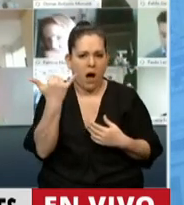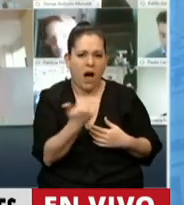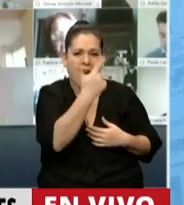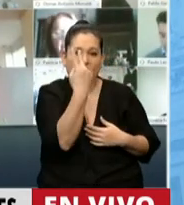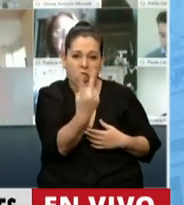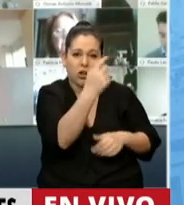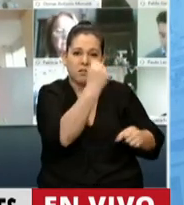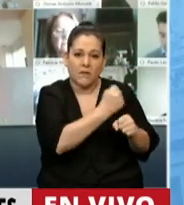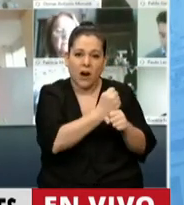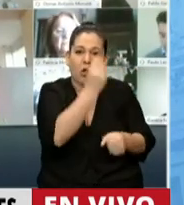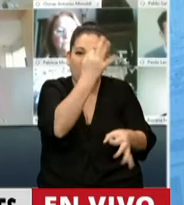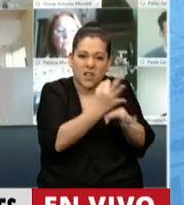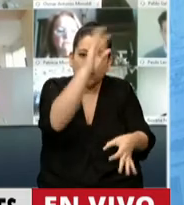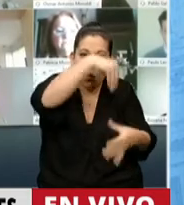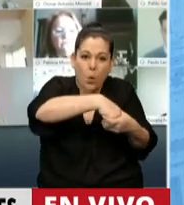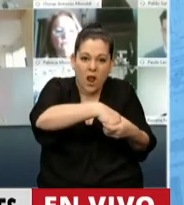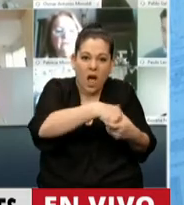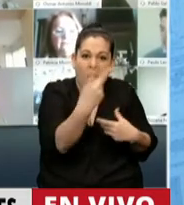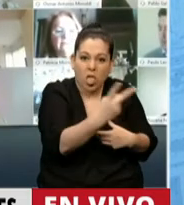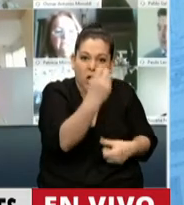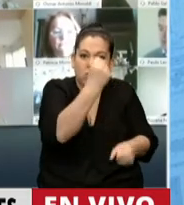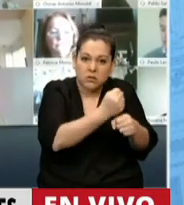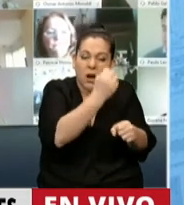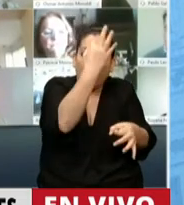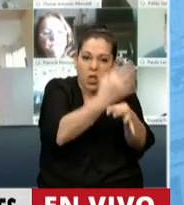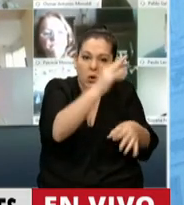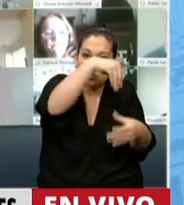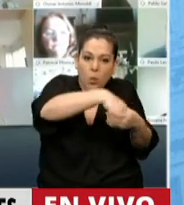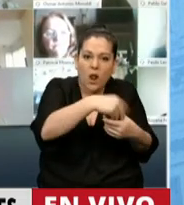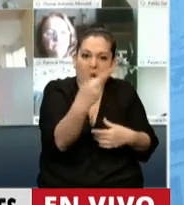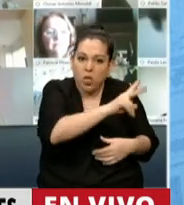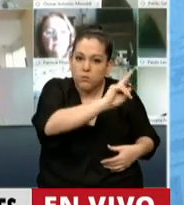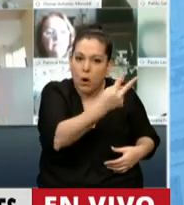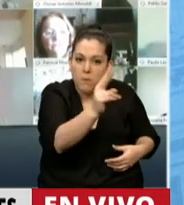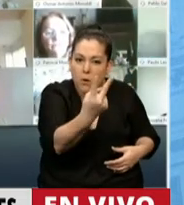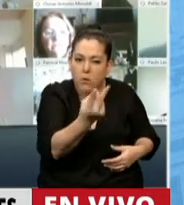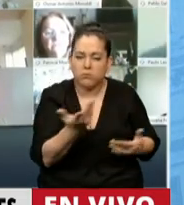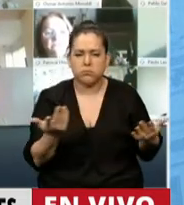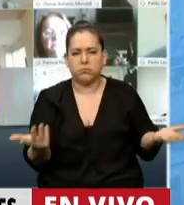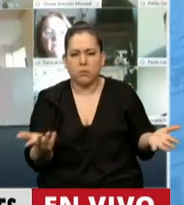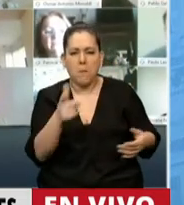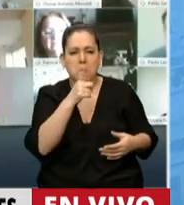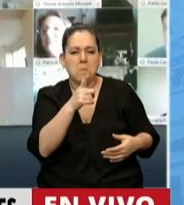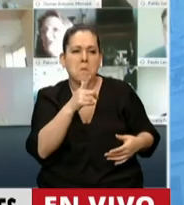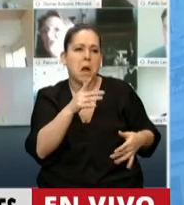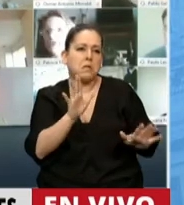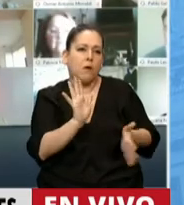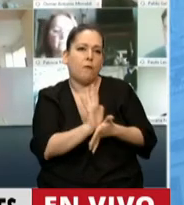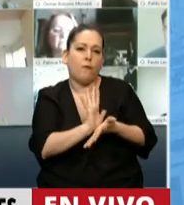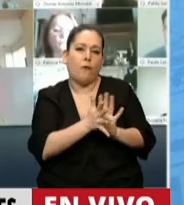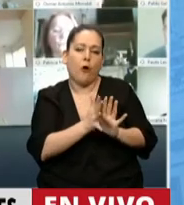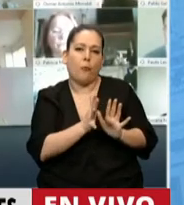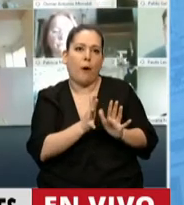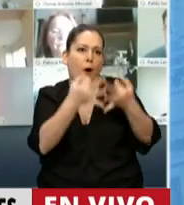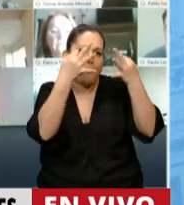muertos, que podría haber sido todavía una situación mucho más amplia si no hubiera sido